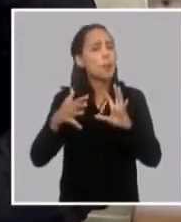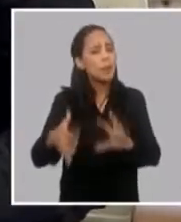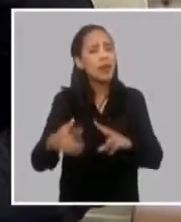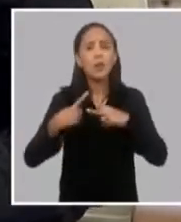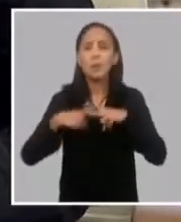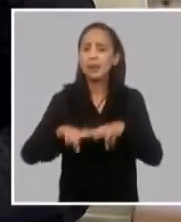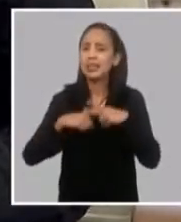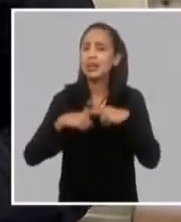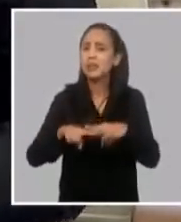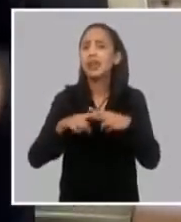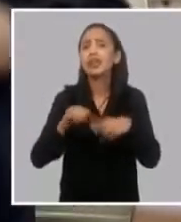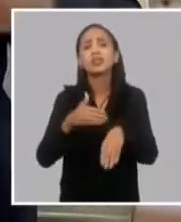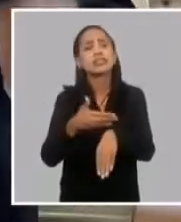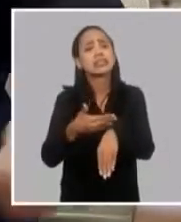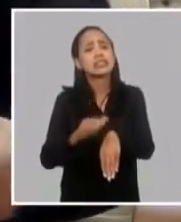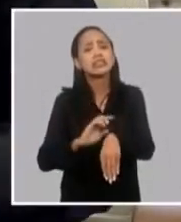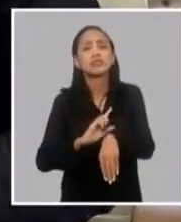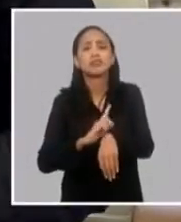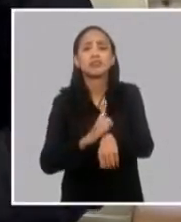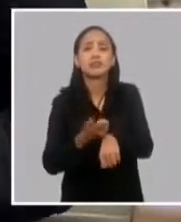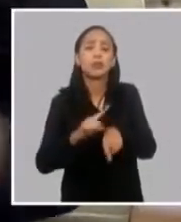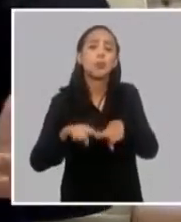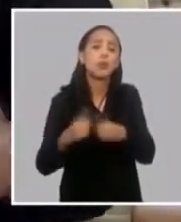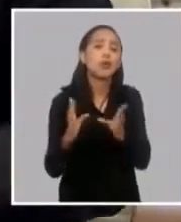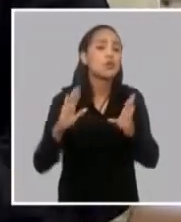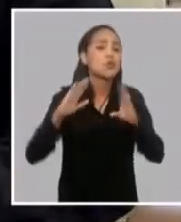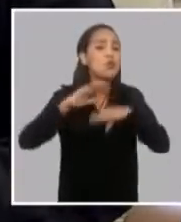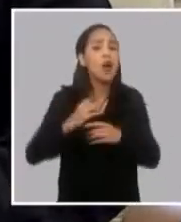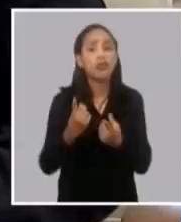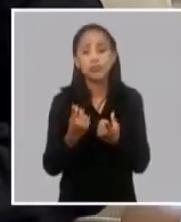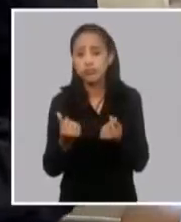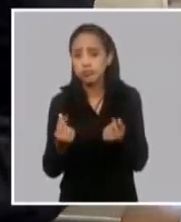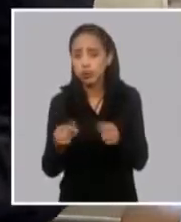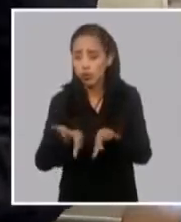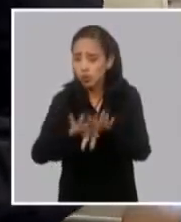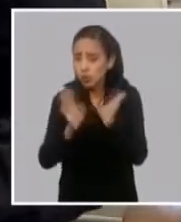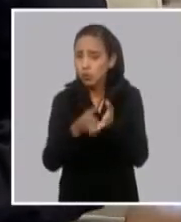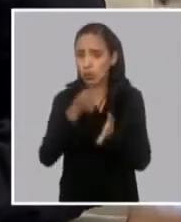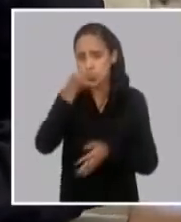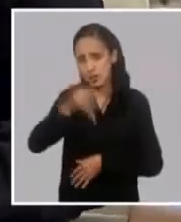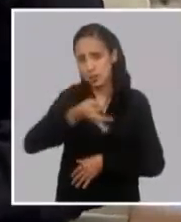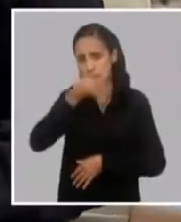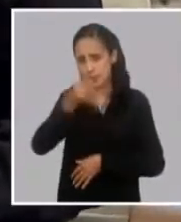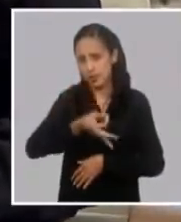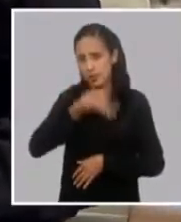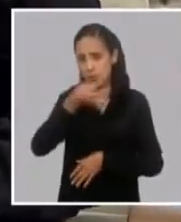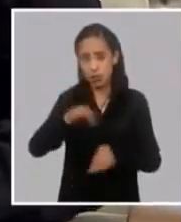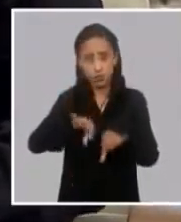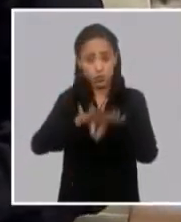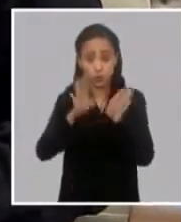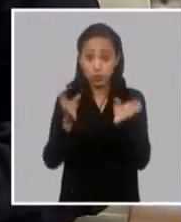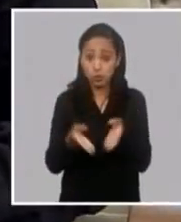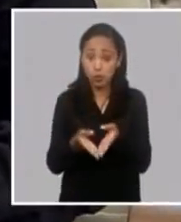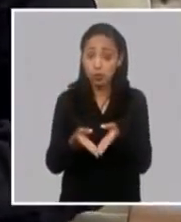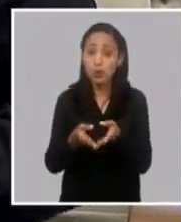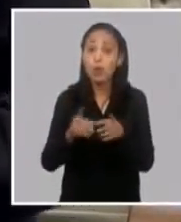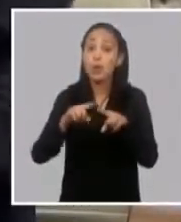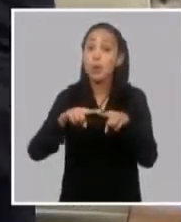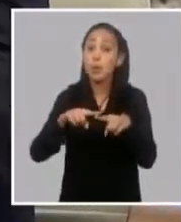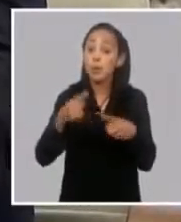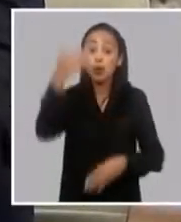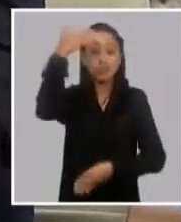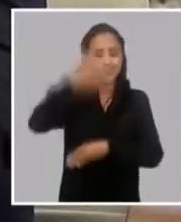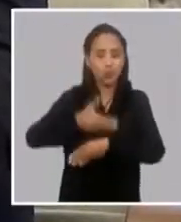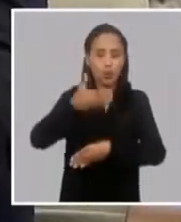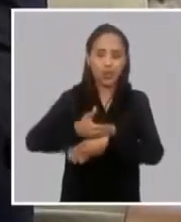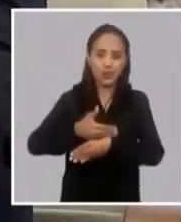atrasado por la falta de financiamiento. Las cuestiones que se han explicado en detalle con el impacto que ha tenido el